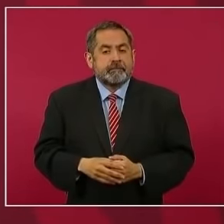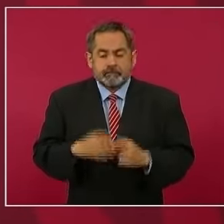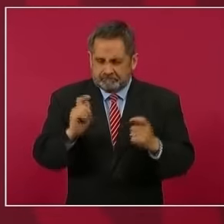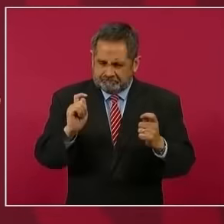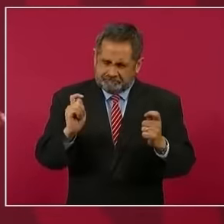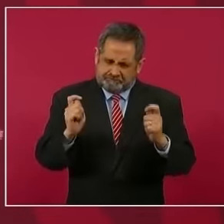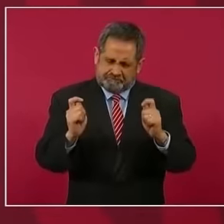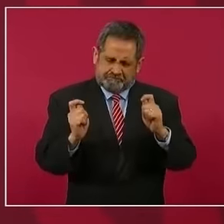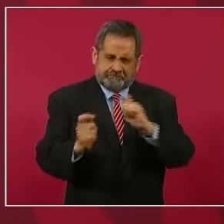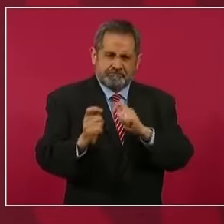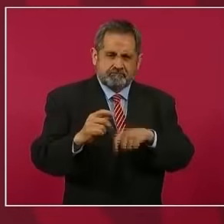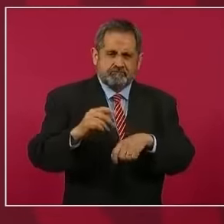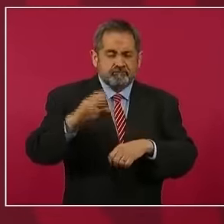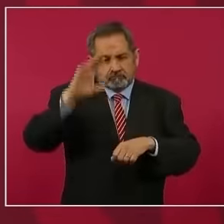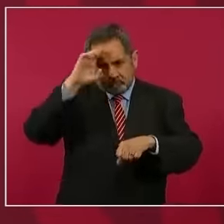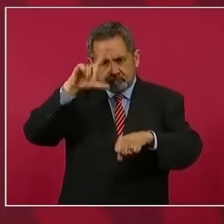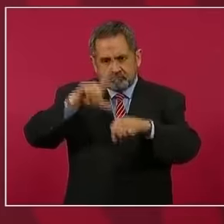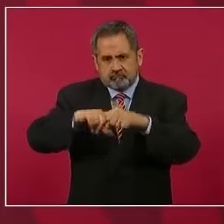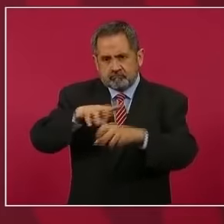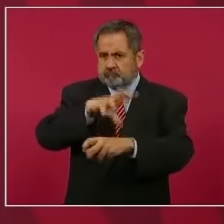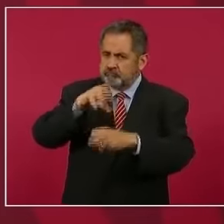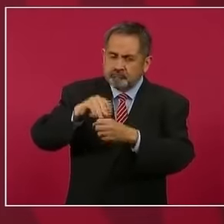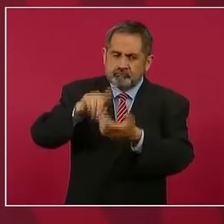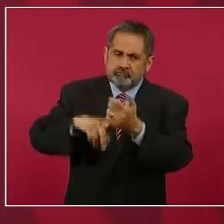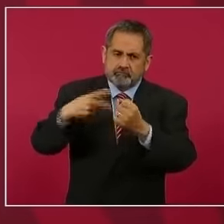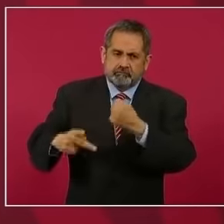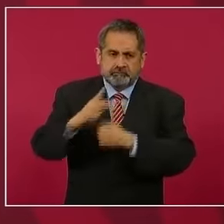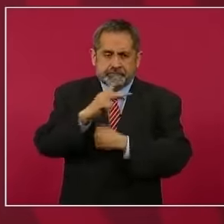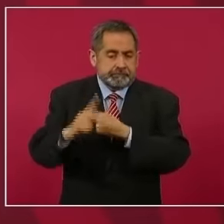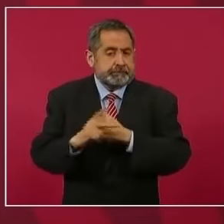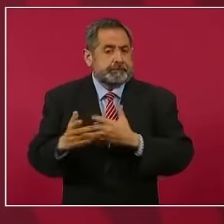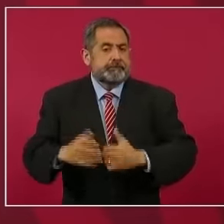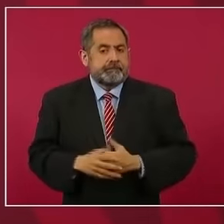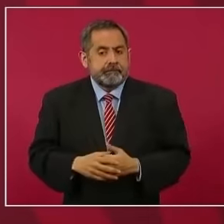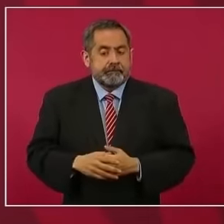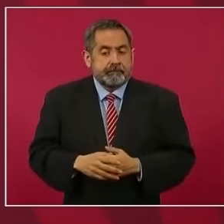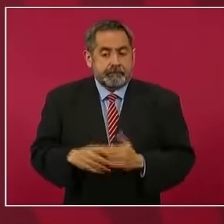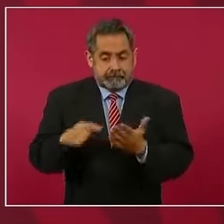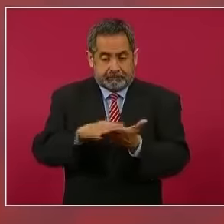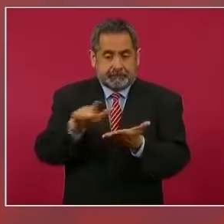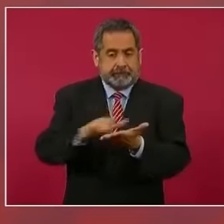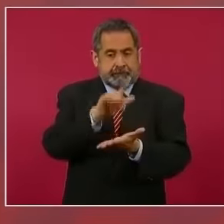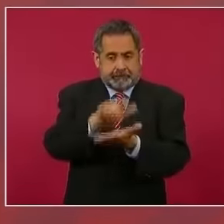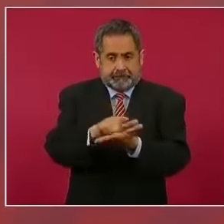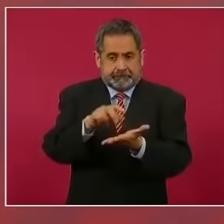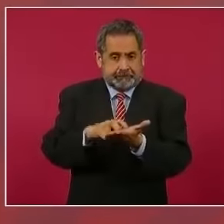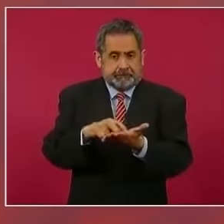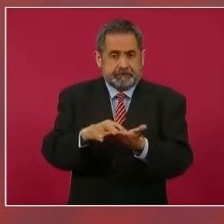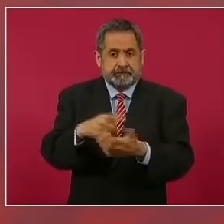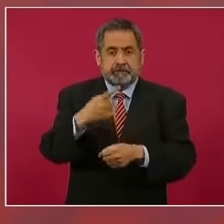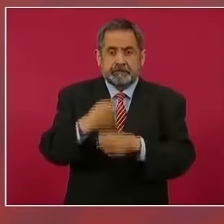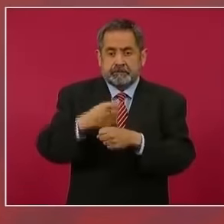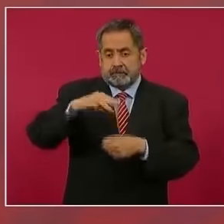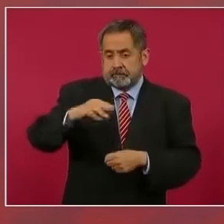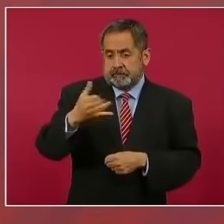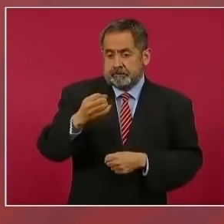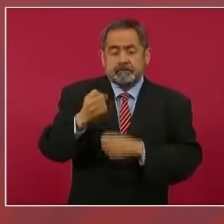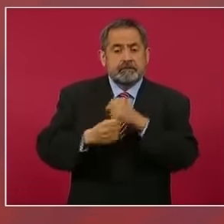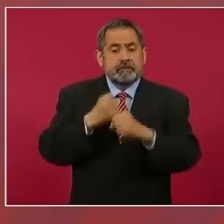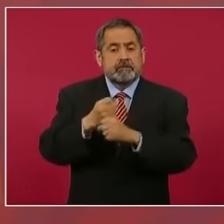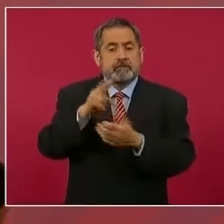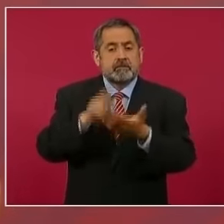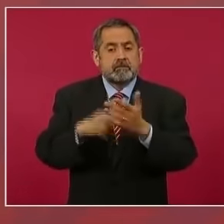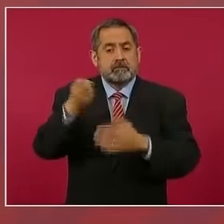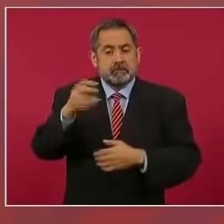convirtiendo en una cultura en nuestro país. Se reformó la ley en el 1 de mayo de 2019